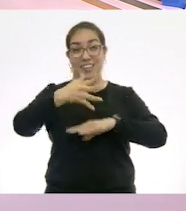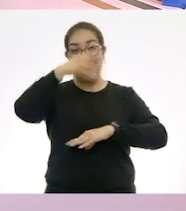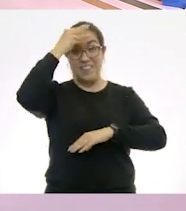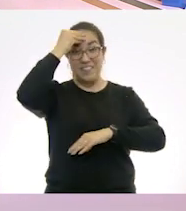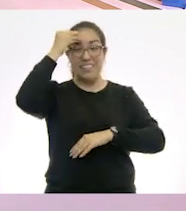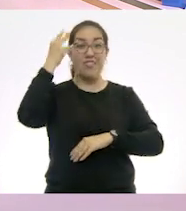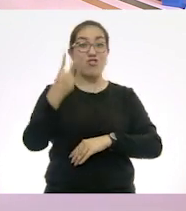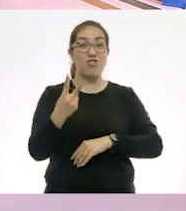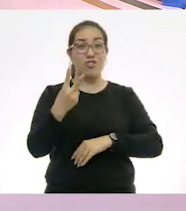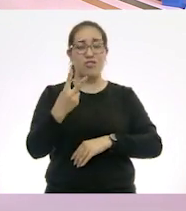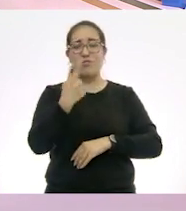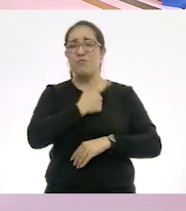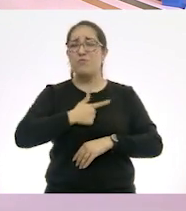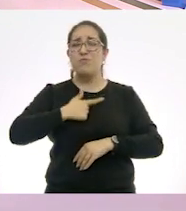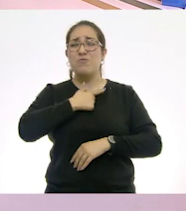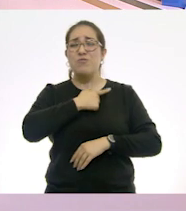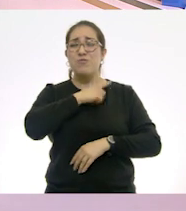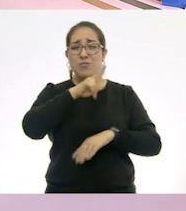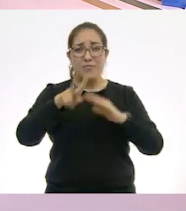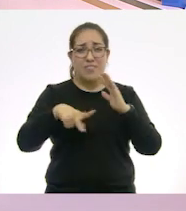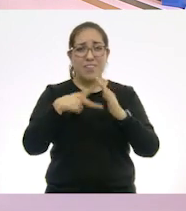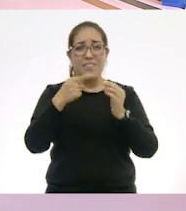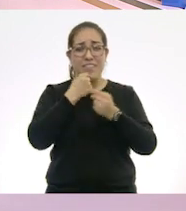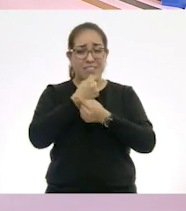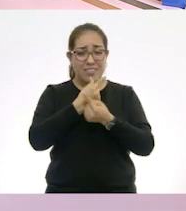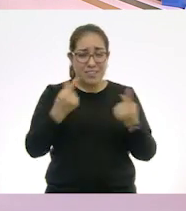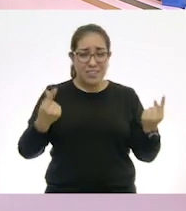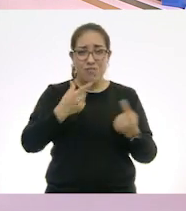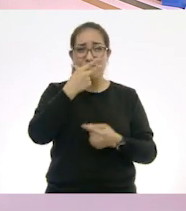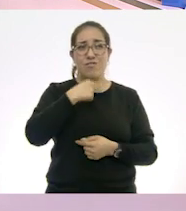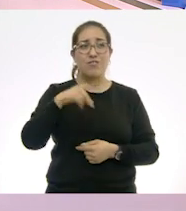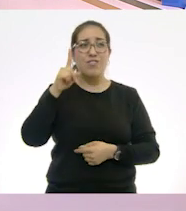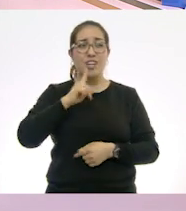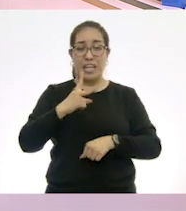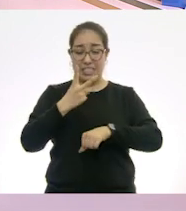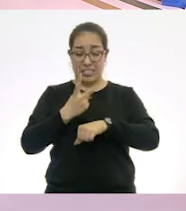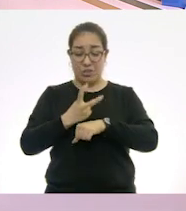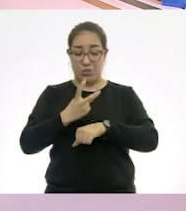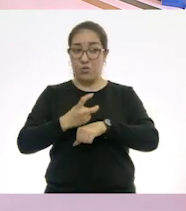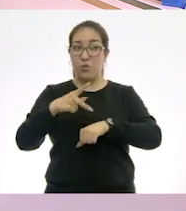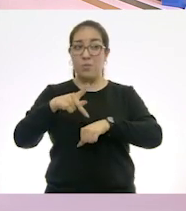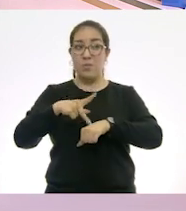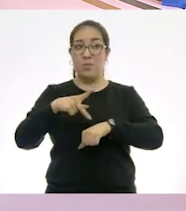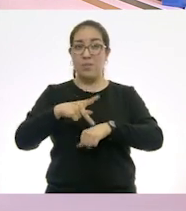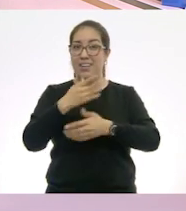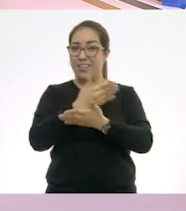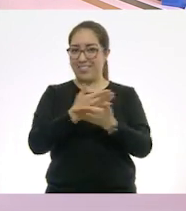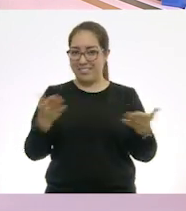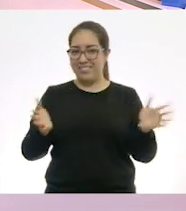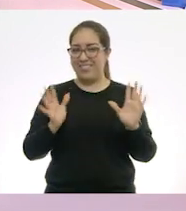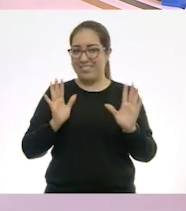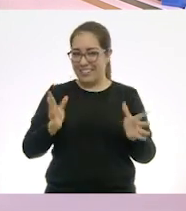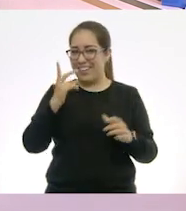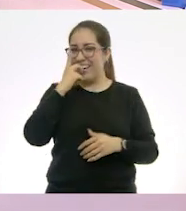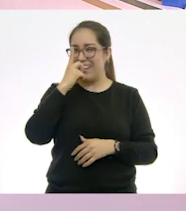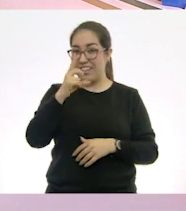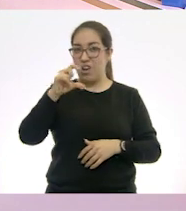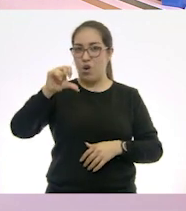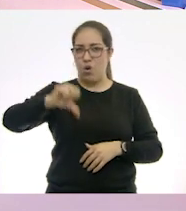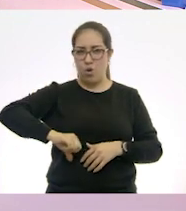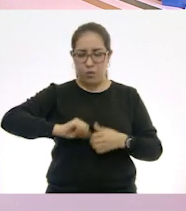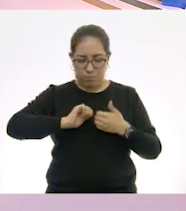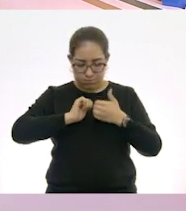da mucho gusto tener a todas las niñas y niños del segundo grado de primaria. Pues sí, como les decía, hoy nos vamos a volver